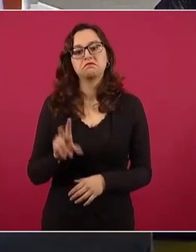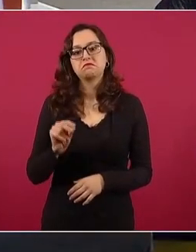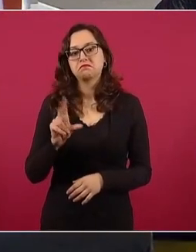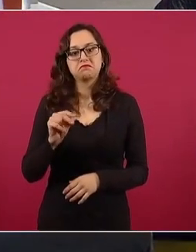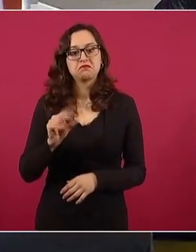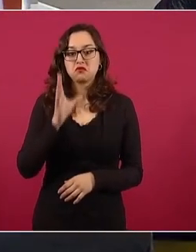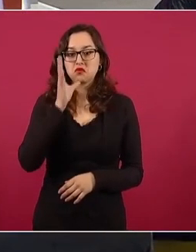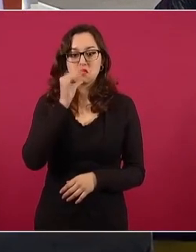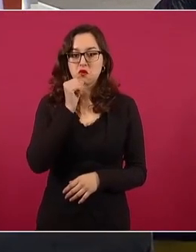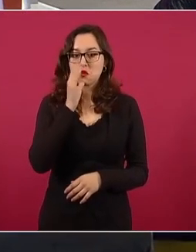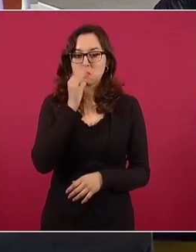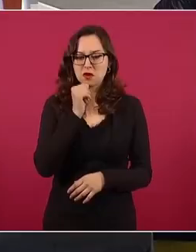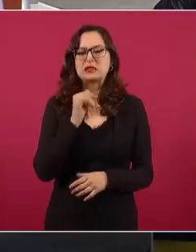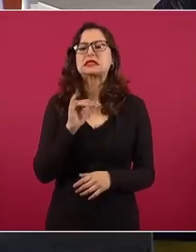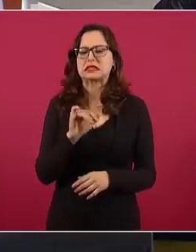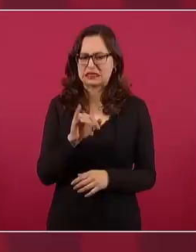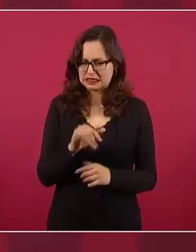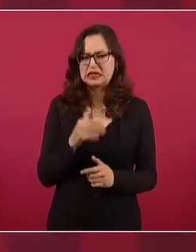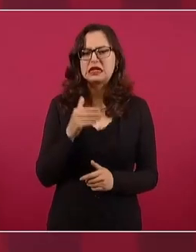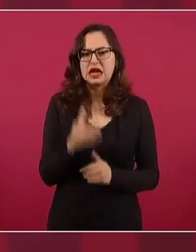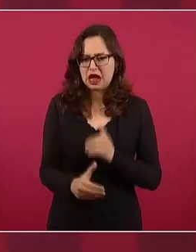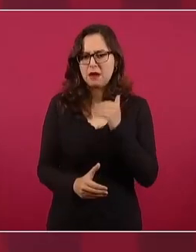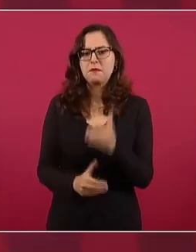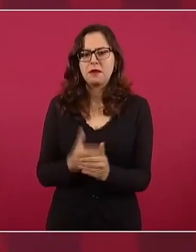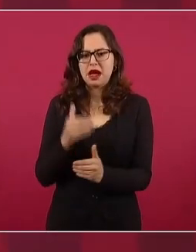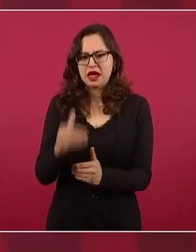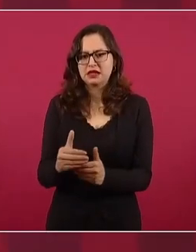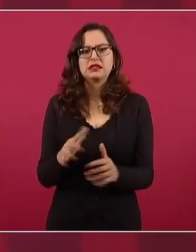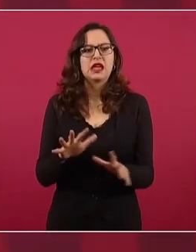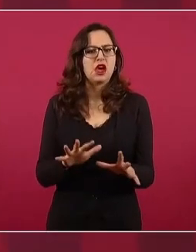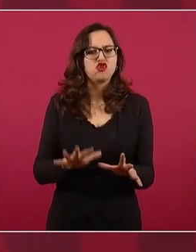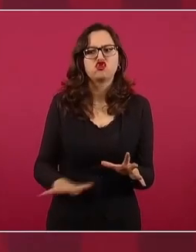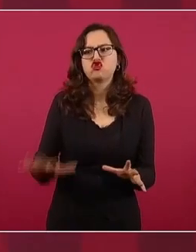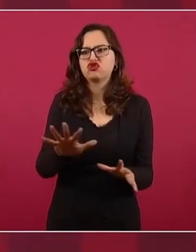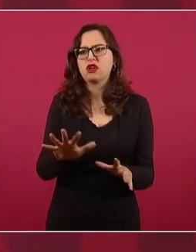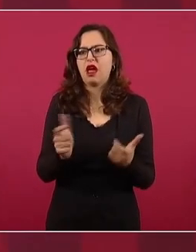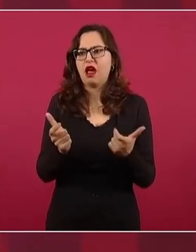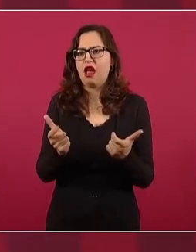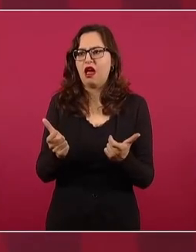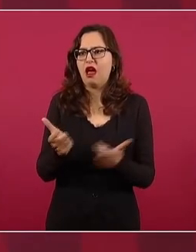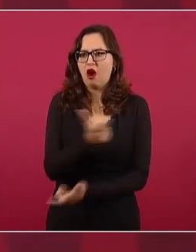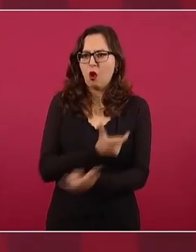Se lograron avances importantísimos en lo social, en lo económico,